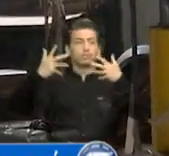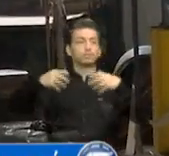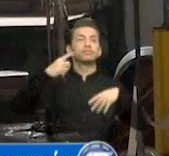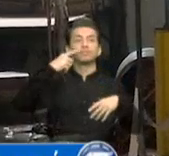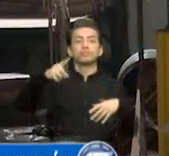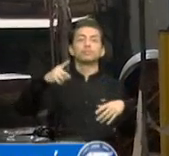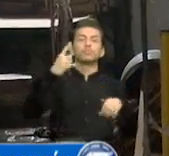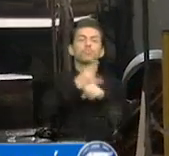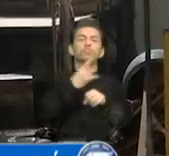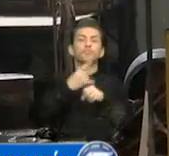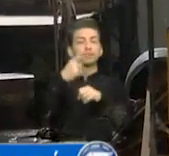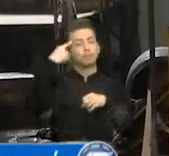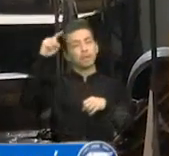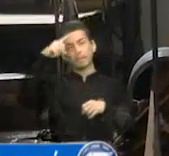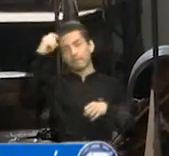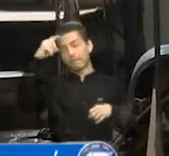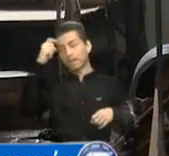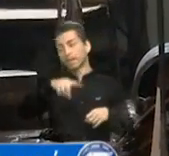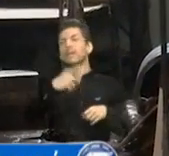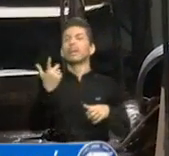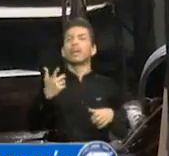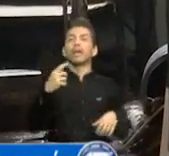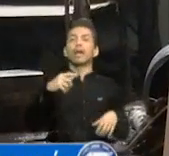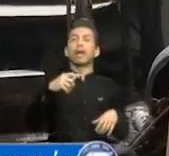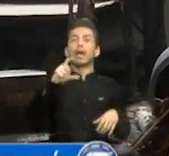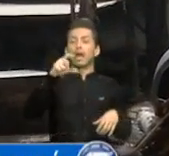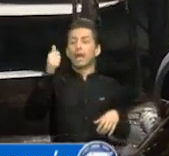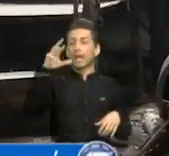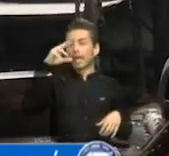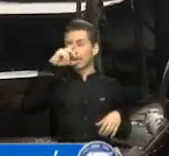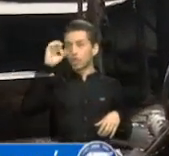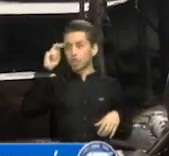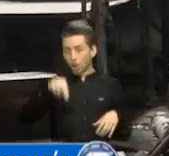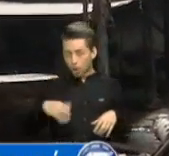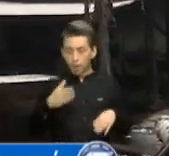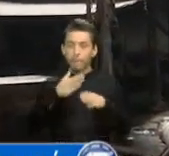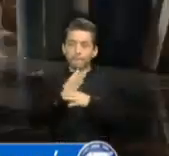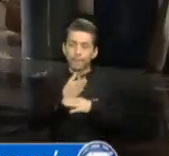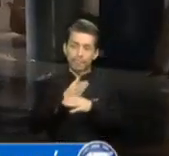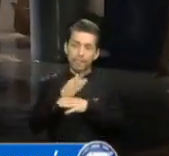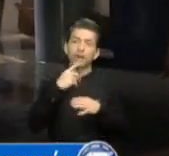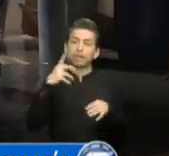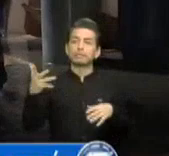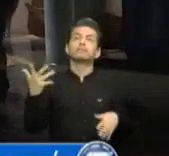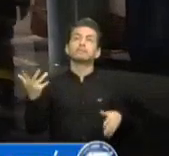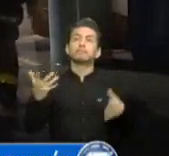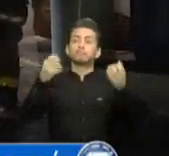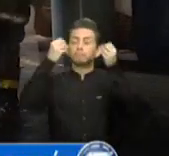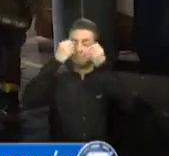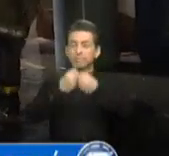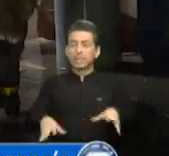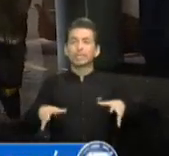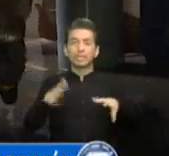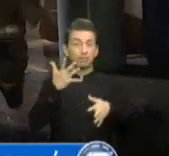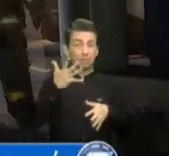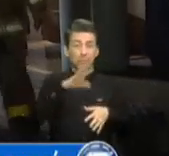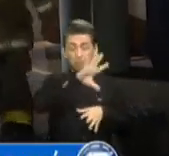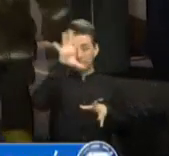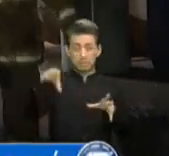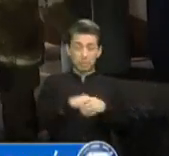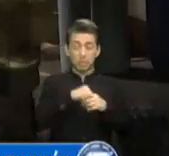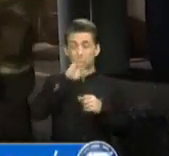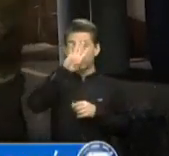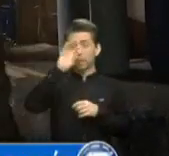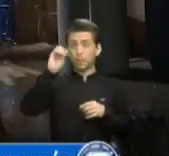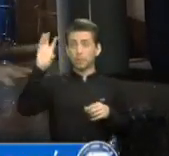trabajar. En su mayoría era cartón y madera. Los propietarios indicaron que las pérdidas materiales promediaban los 400 mil dólares. Afortunadamente,